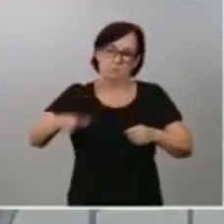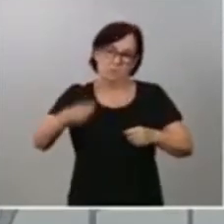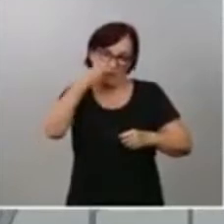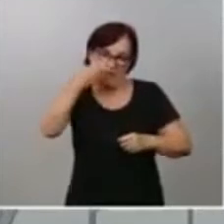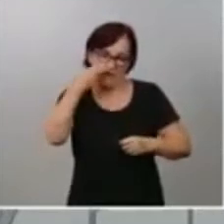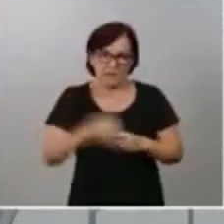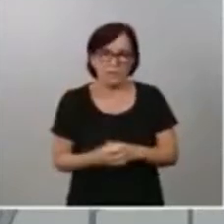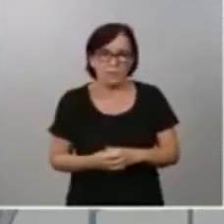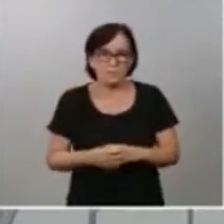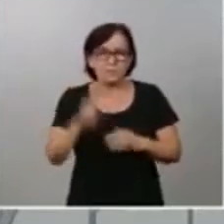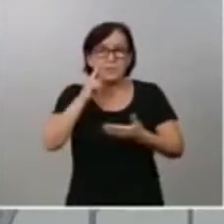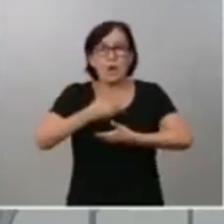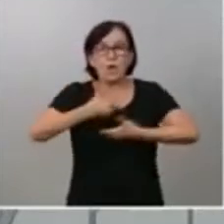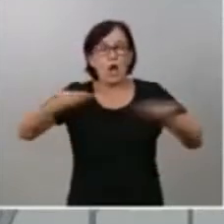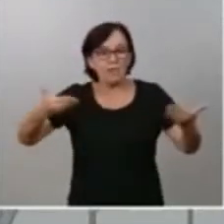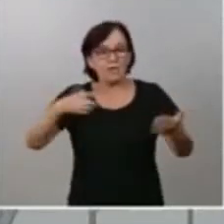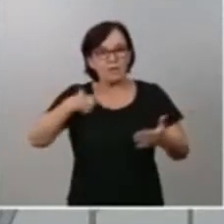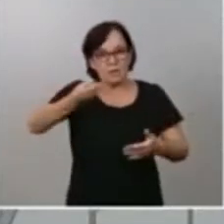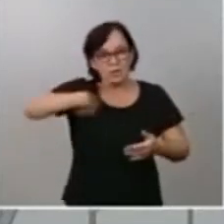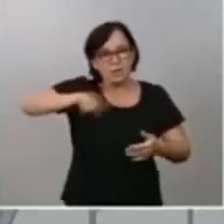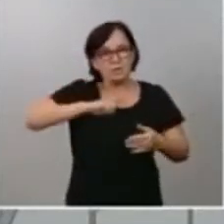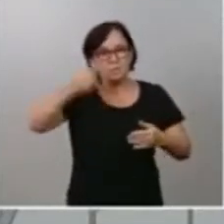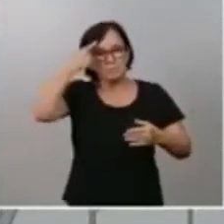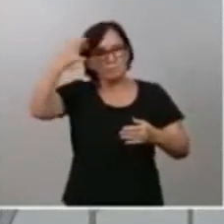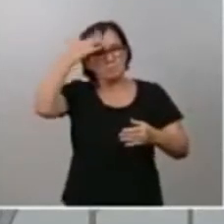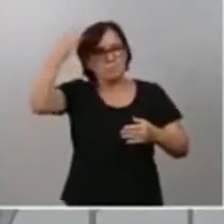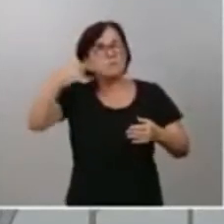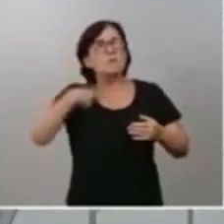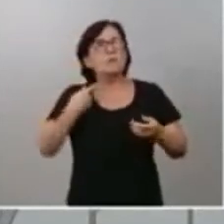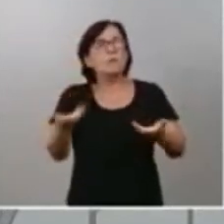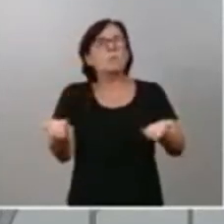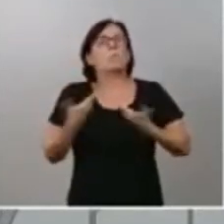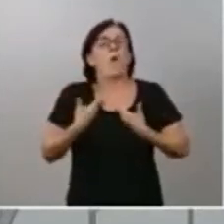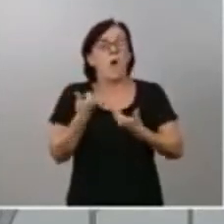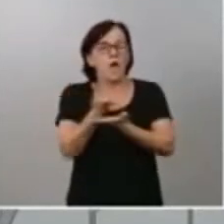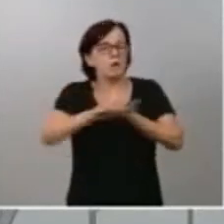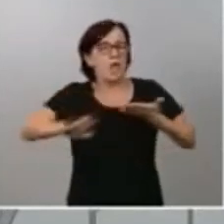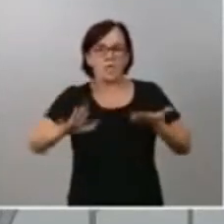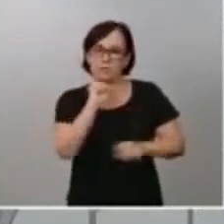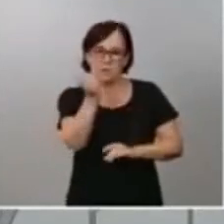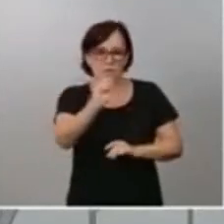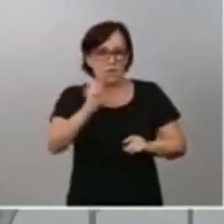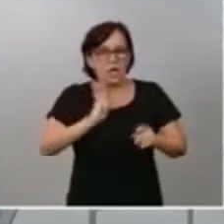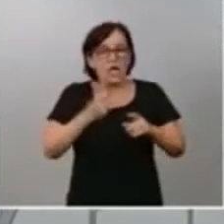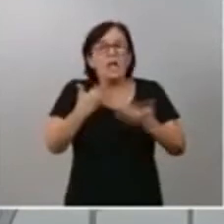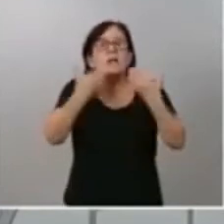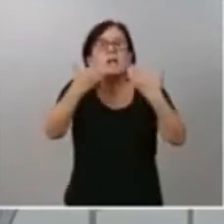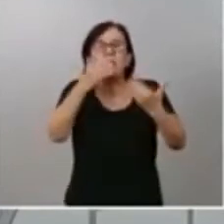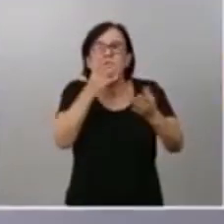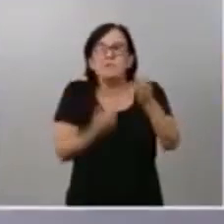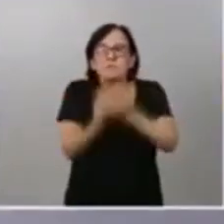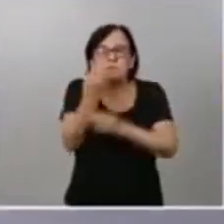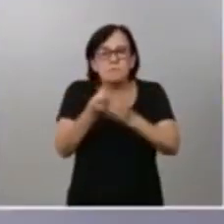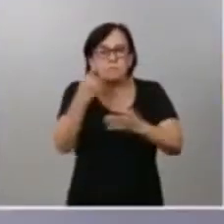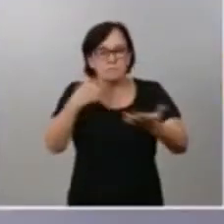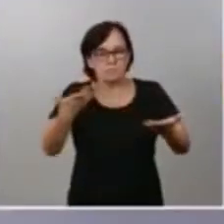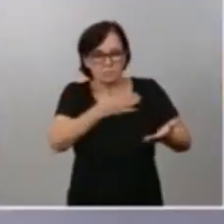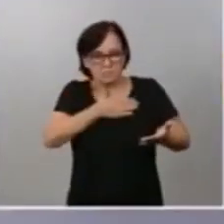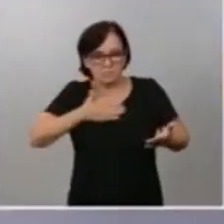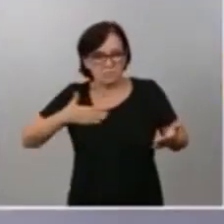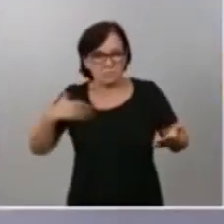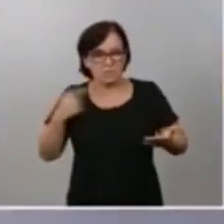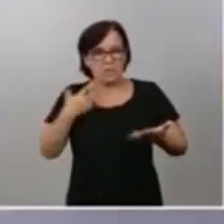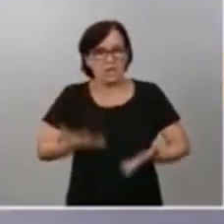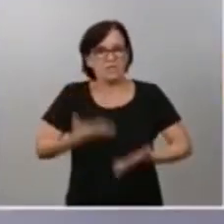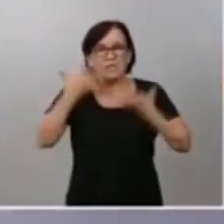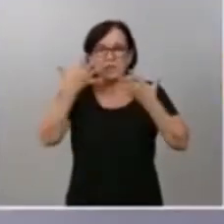confianza a la que todos aspiramos no es un regalo gratuito, es el fruto que se recoge por la claridad de las intenciones, la disposición también al